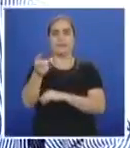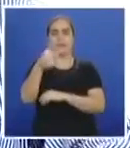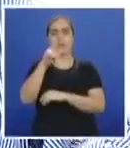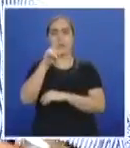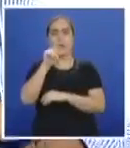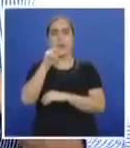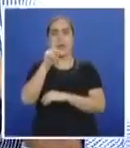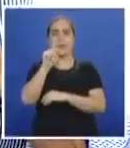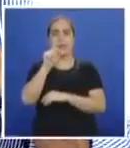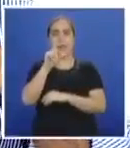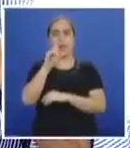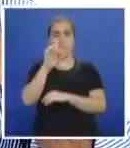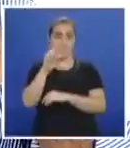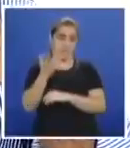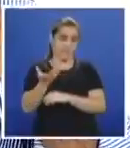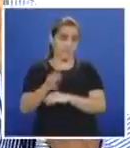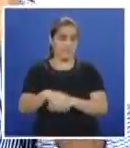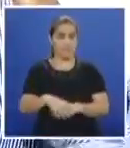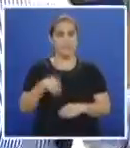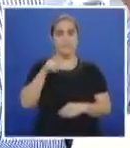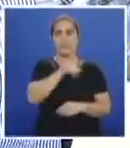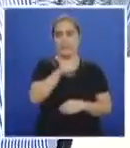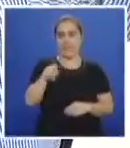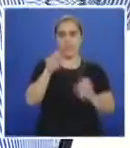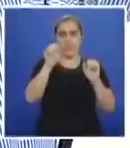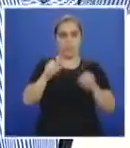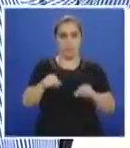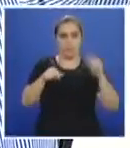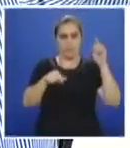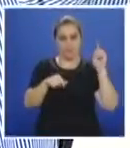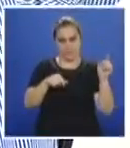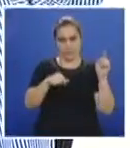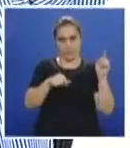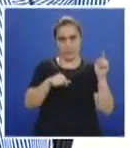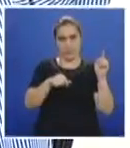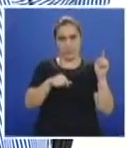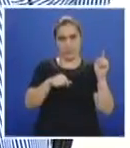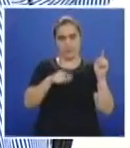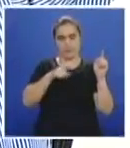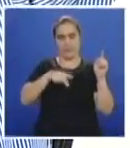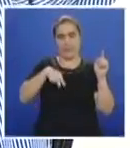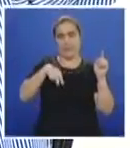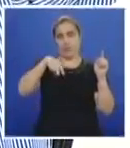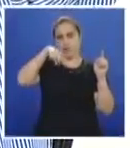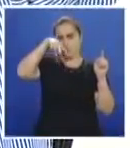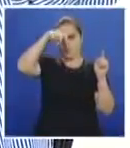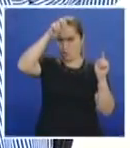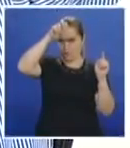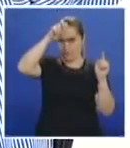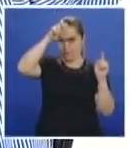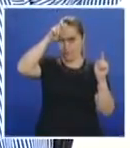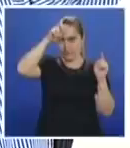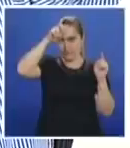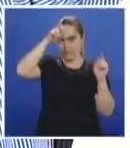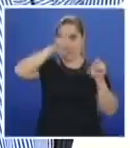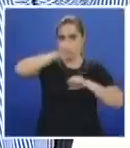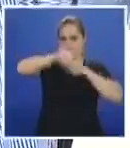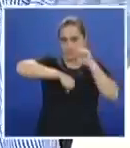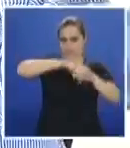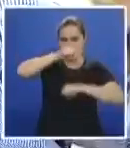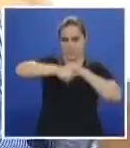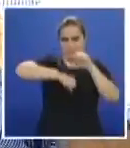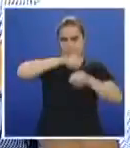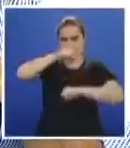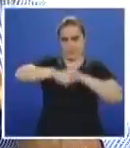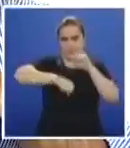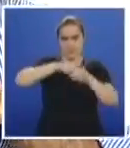Entonces, los muchachos podrán tomar desde el norte-norte la bicicleta, como